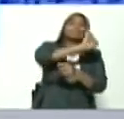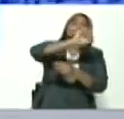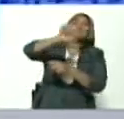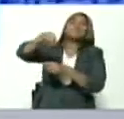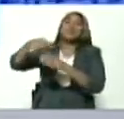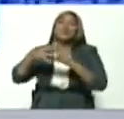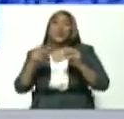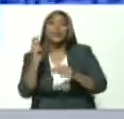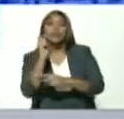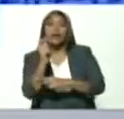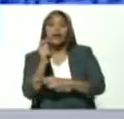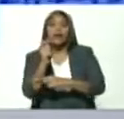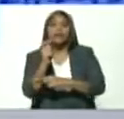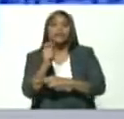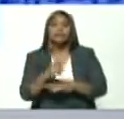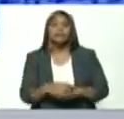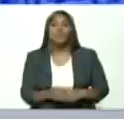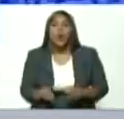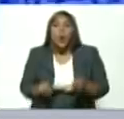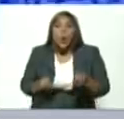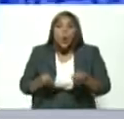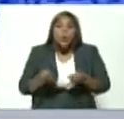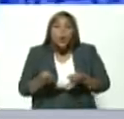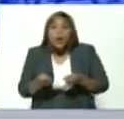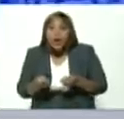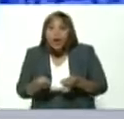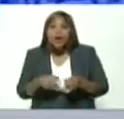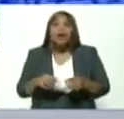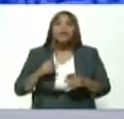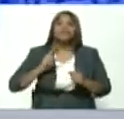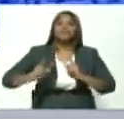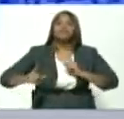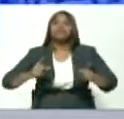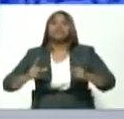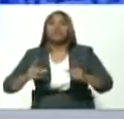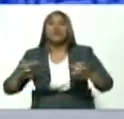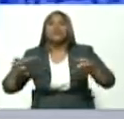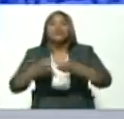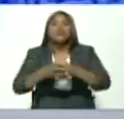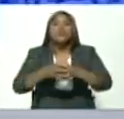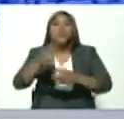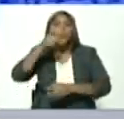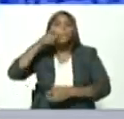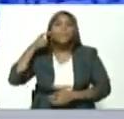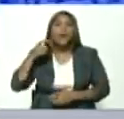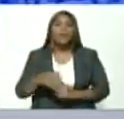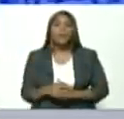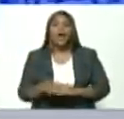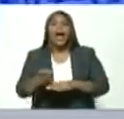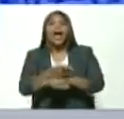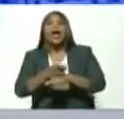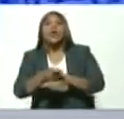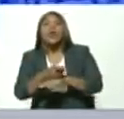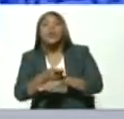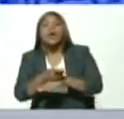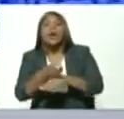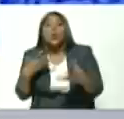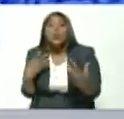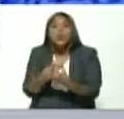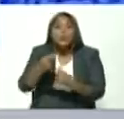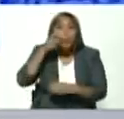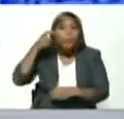gobernar con las fuerzas del poder popular un gobierno del poder popular